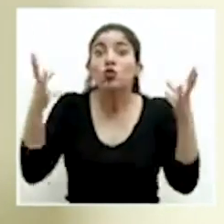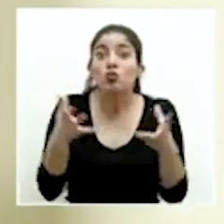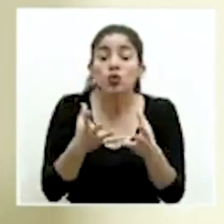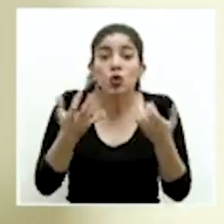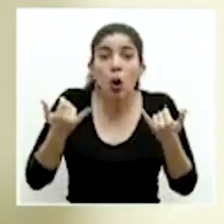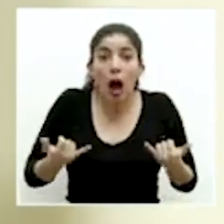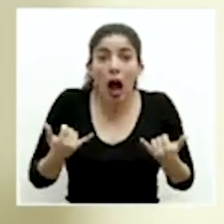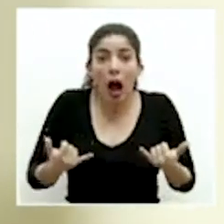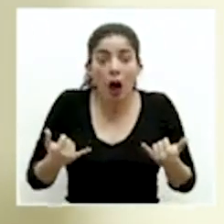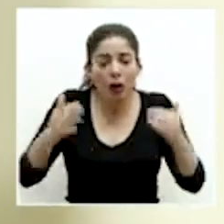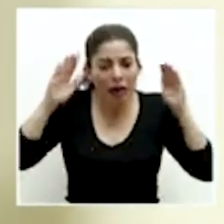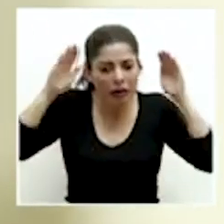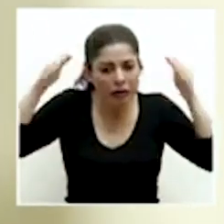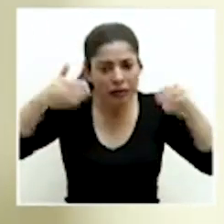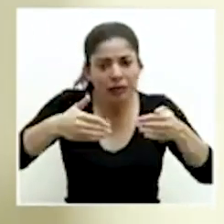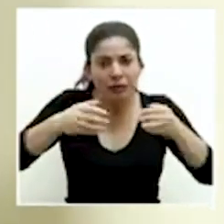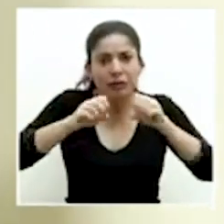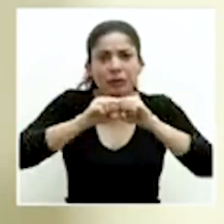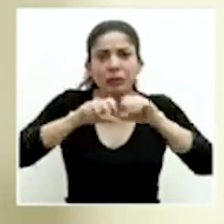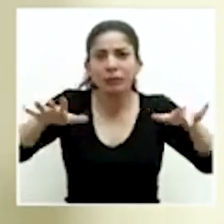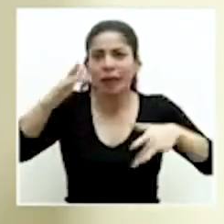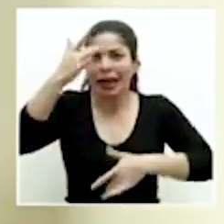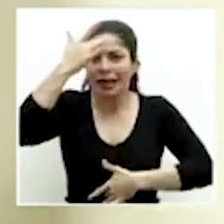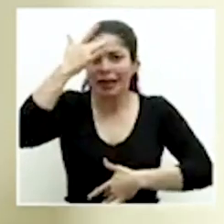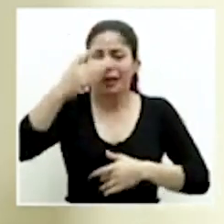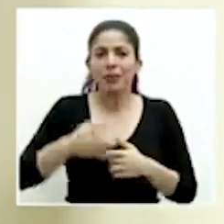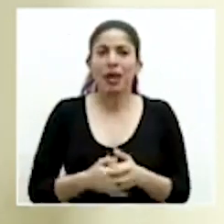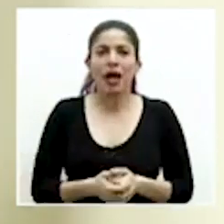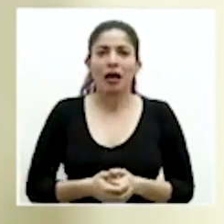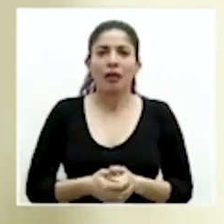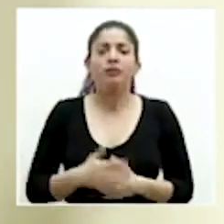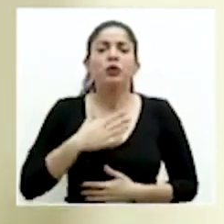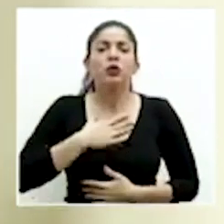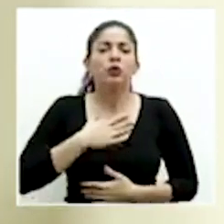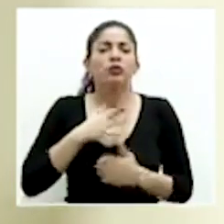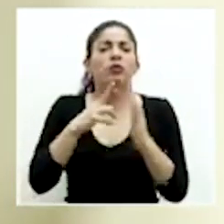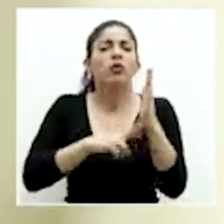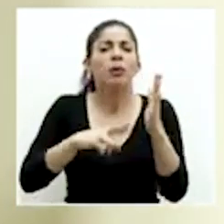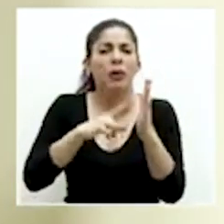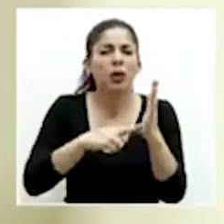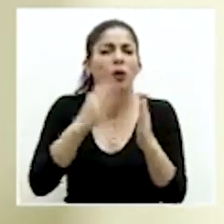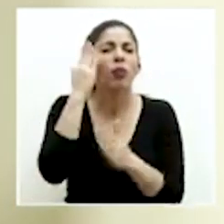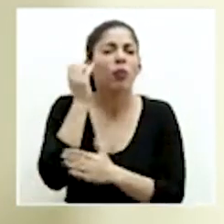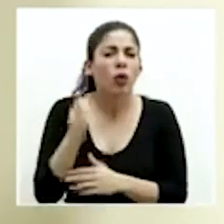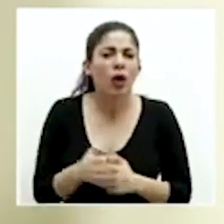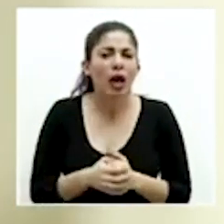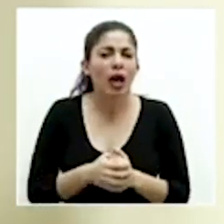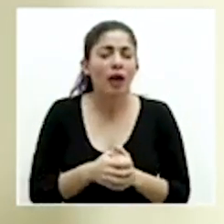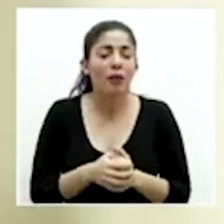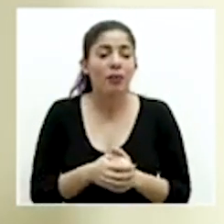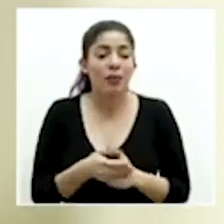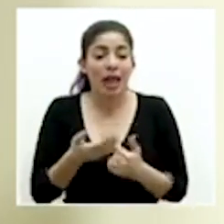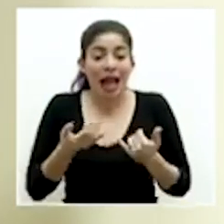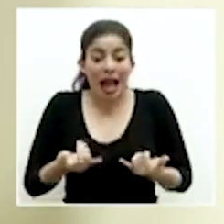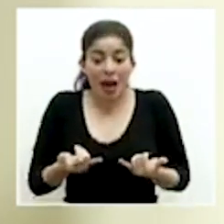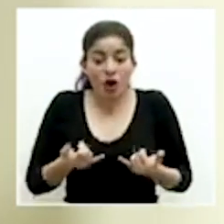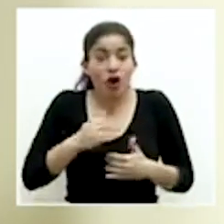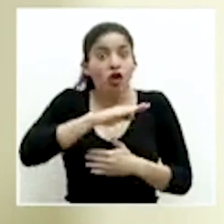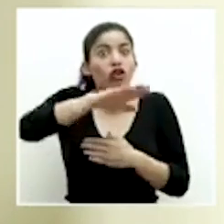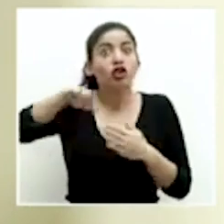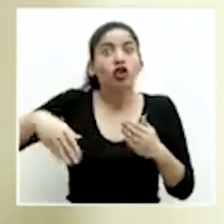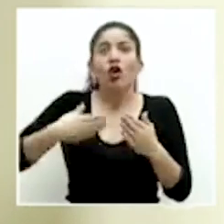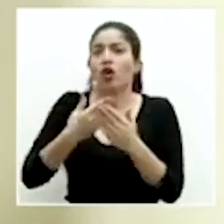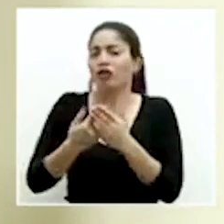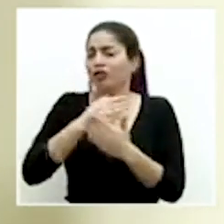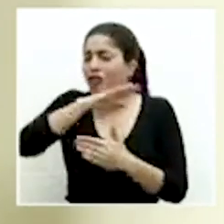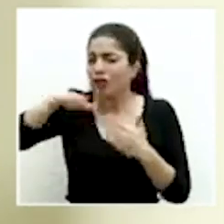a esta pandemia. Y yo insisto esto porque aquí todos estamos aportando, todos